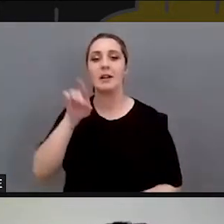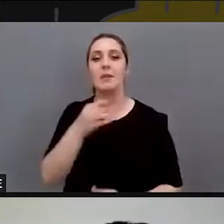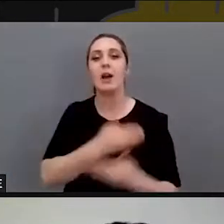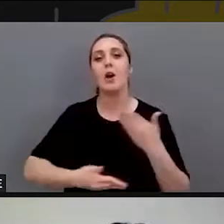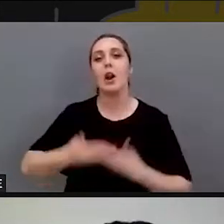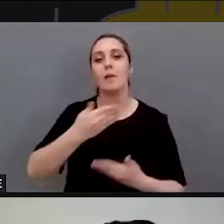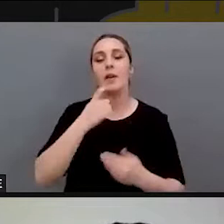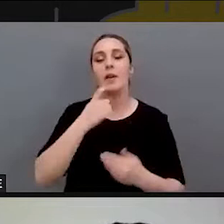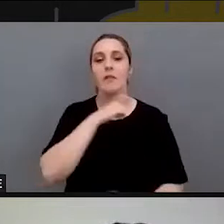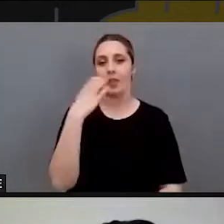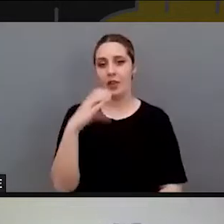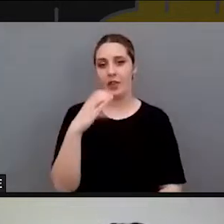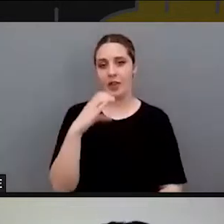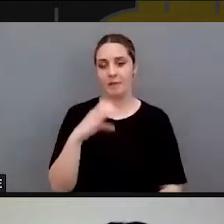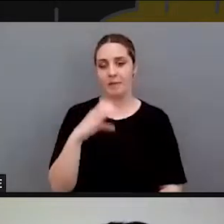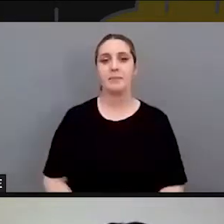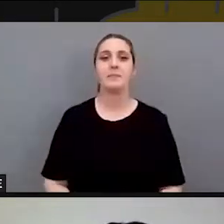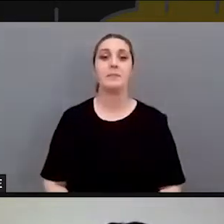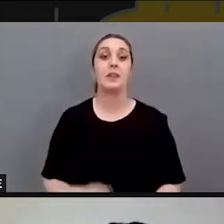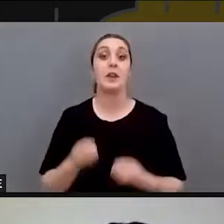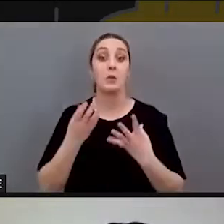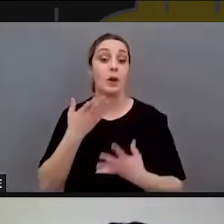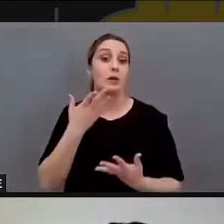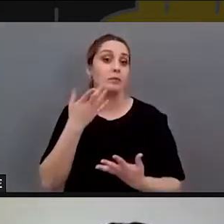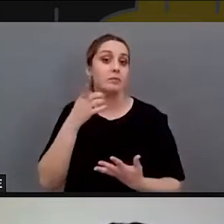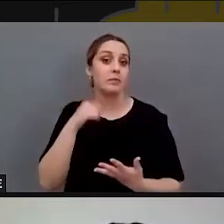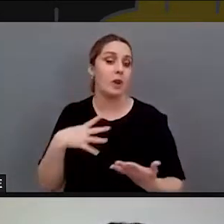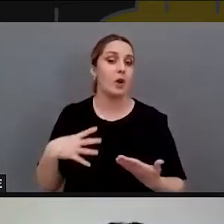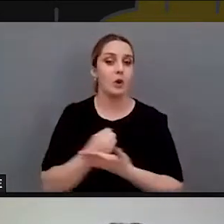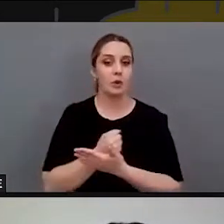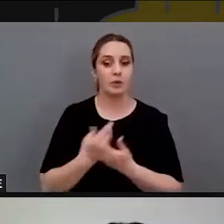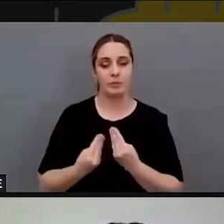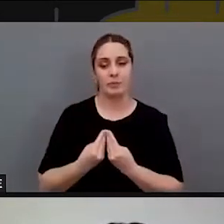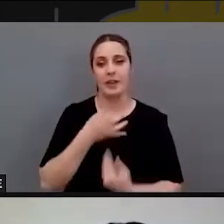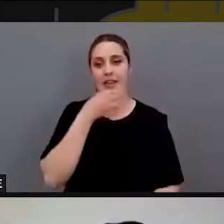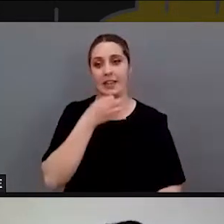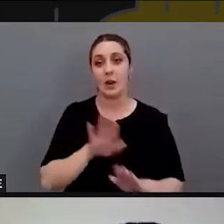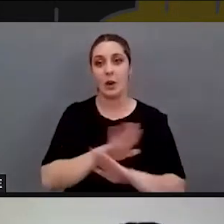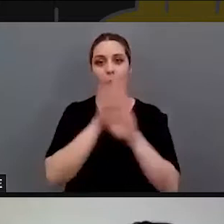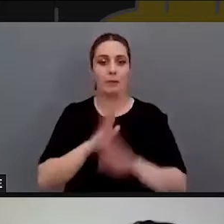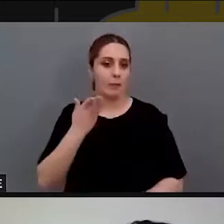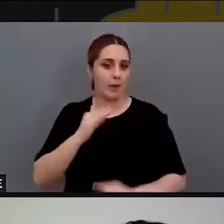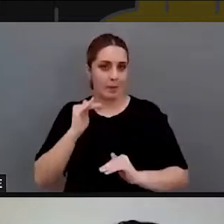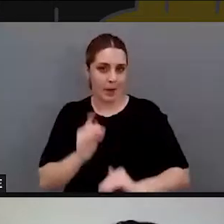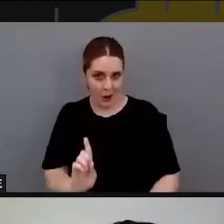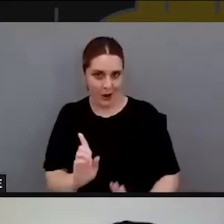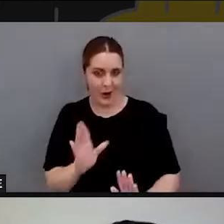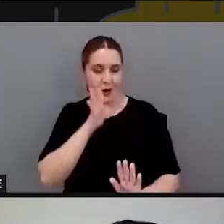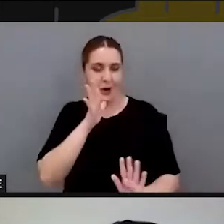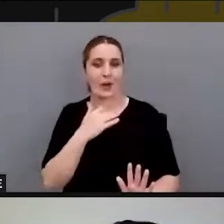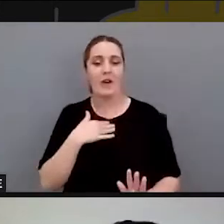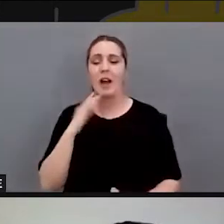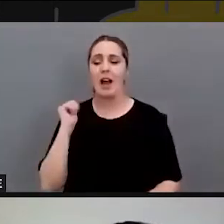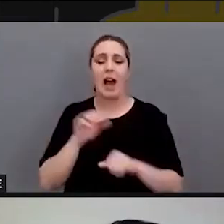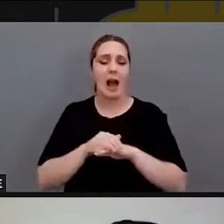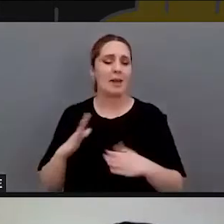Fundación CERMI y, bueno, hoy va a estar aquí también con nosotros durante esta tarde. Y por último, y no menos importante, por supuesto, que es nuestra amiga de todos,